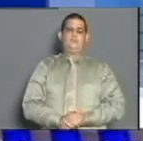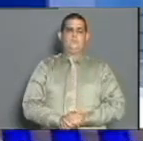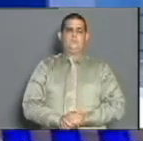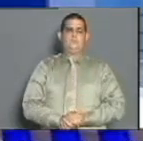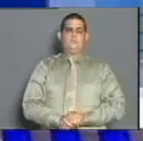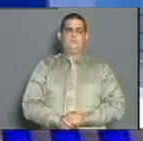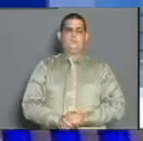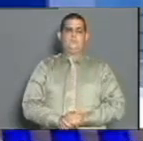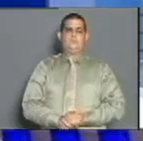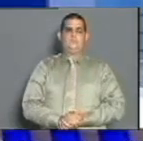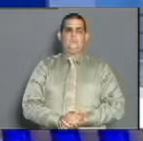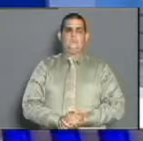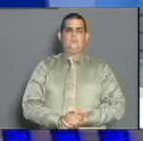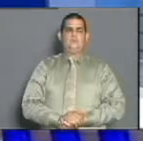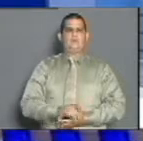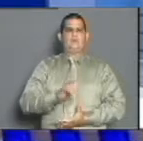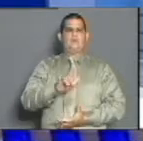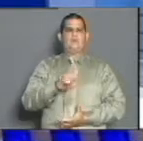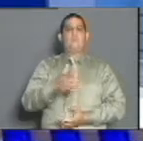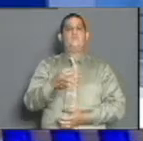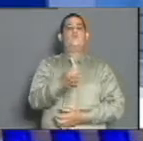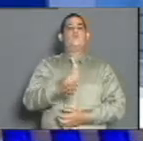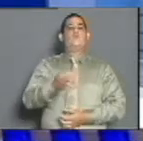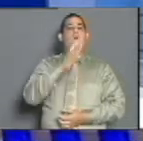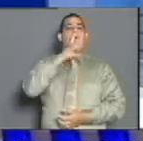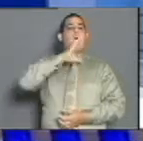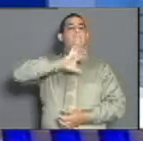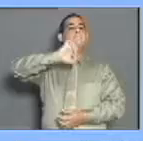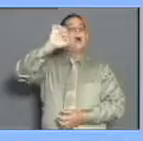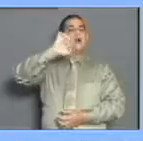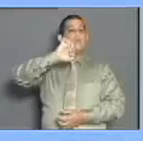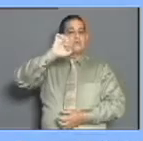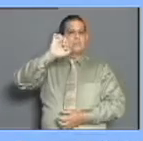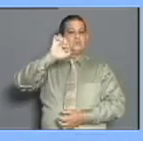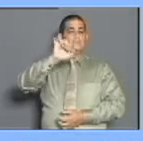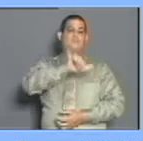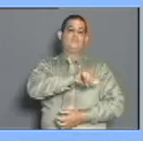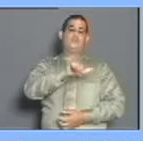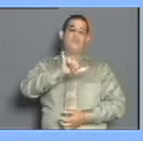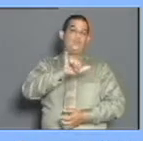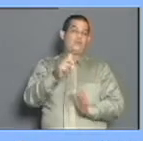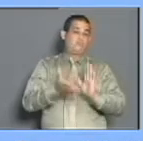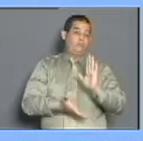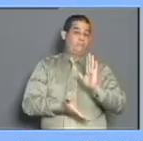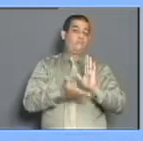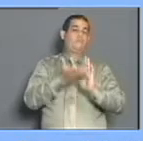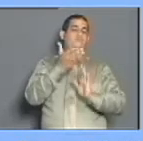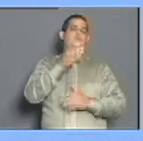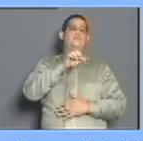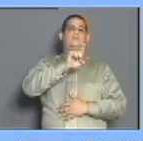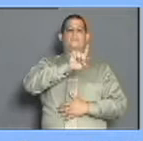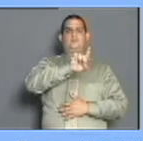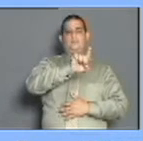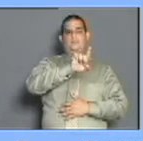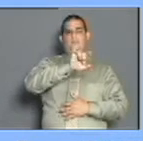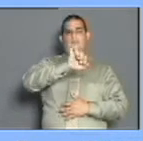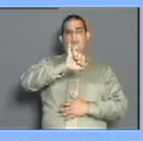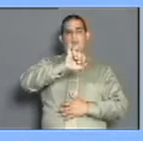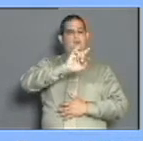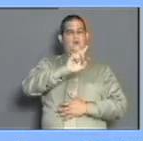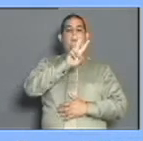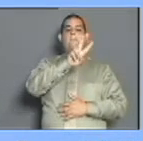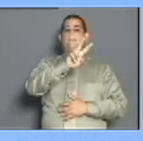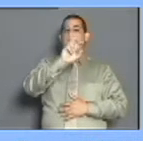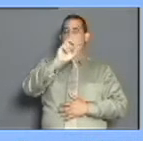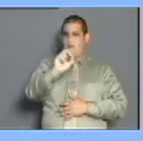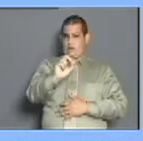reportaron un caso cada una. Seguimos. Municipio de Báguanos, otro de los territorios que ha incrementado casos en las últimas jornadas, 20 positivos.